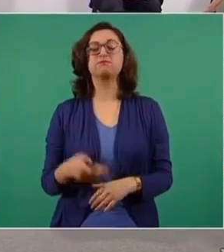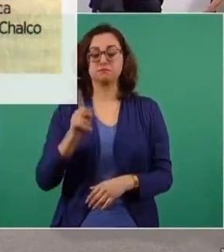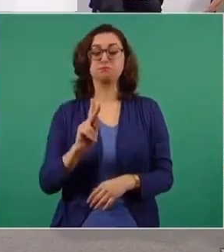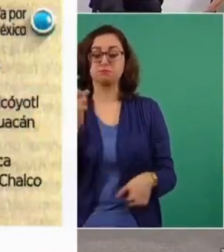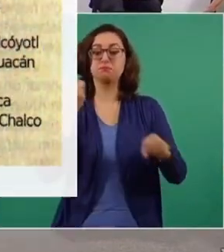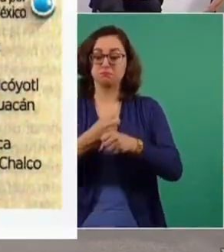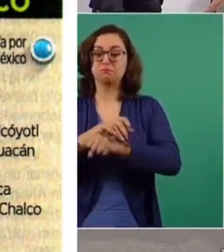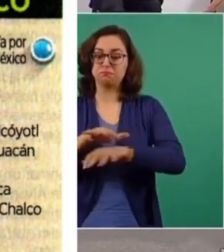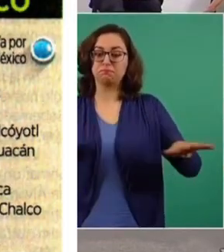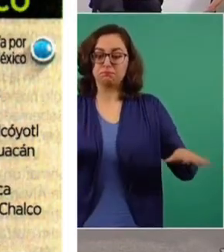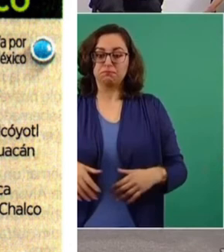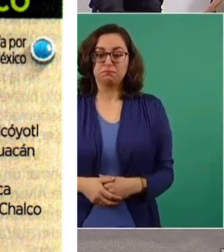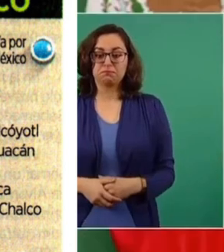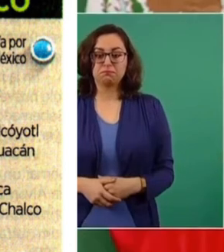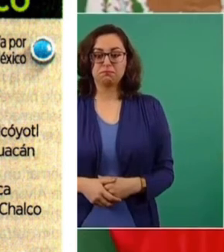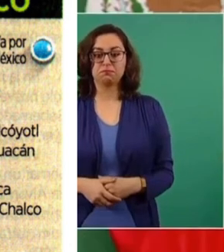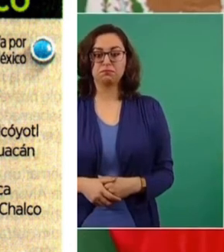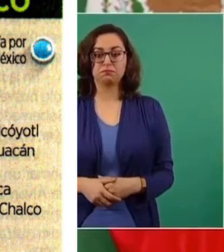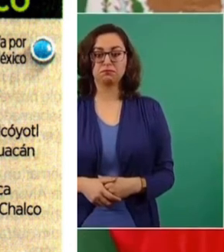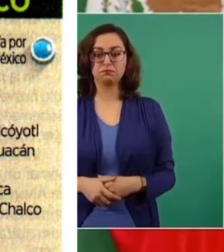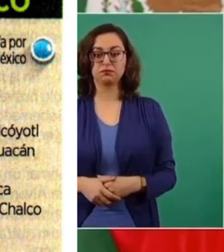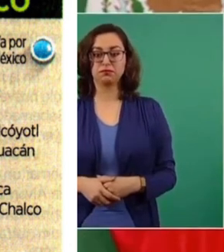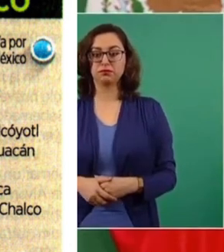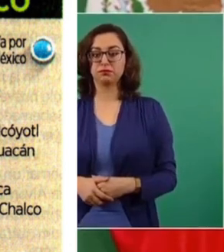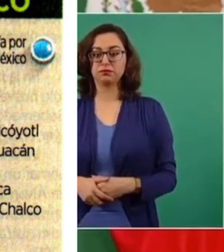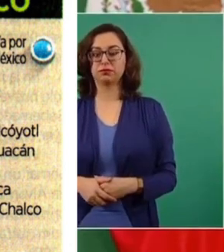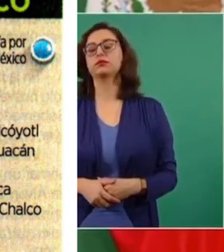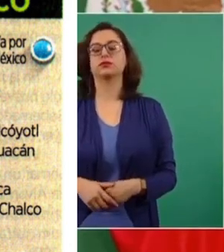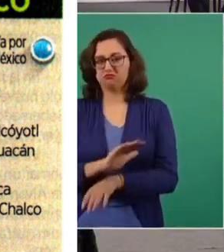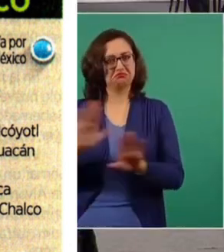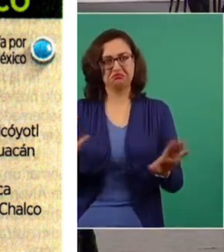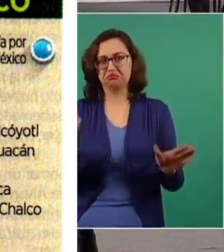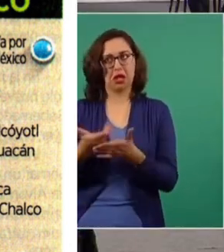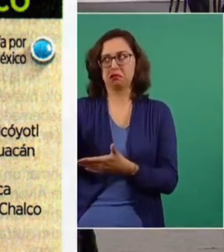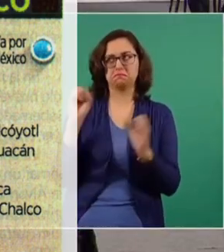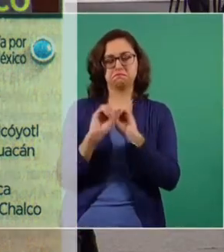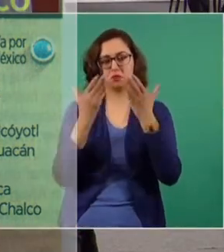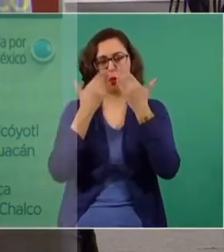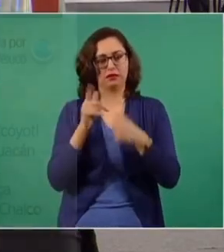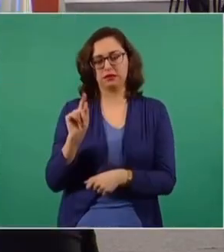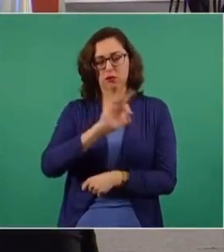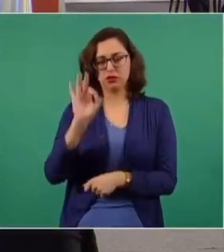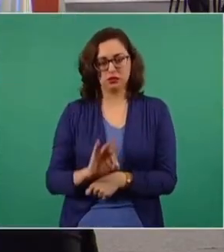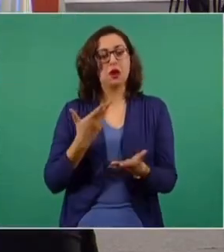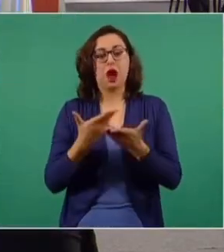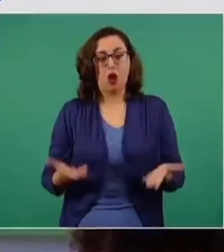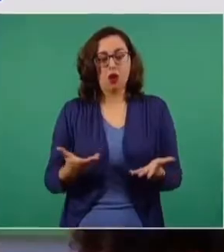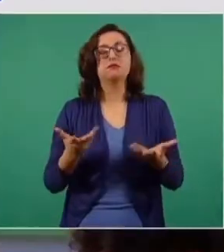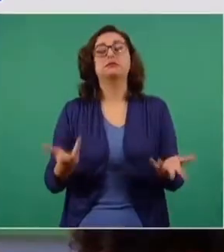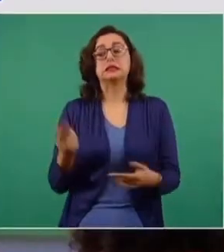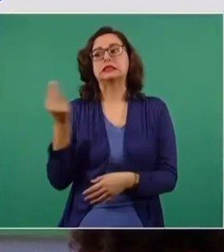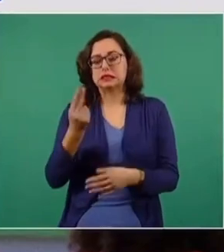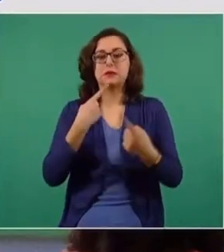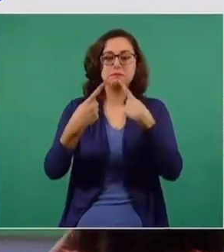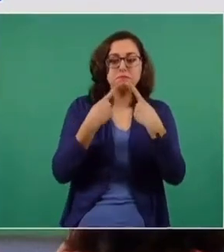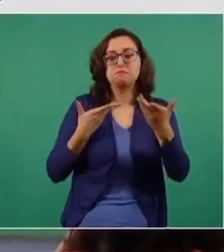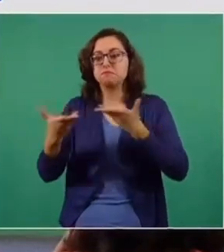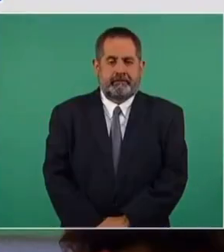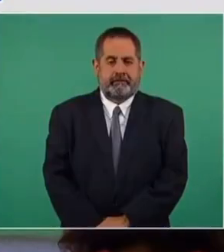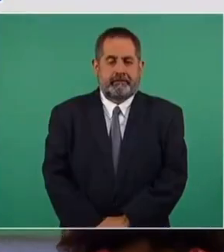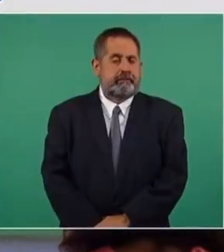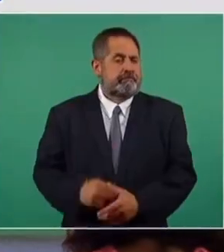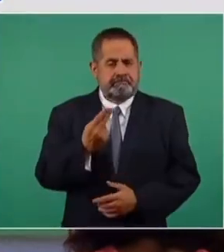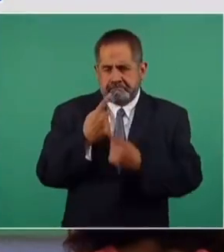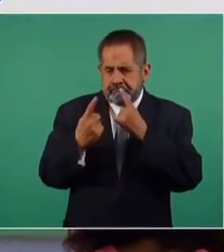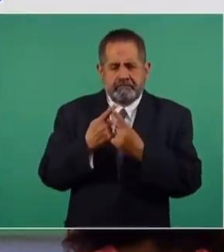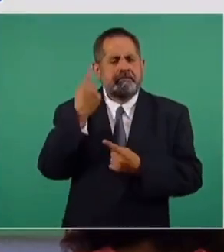impactó. Es el tren en el resultado de la ciudad. Entonces sí hay que hacer acuerdos. Como otros partidos.